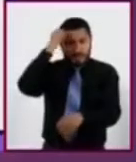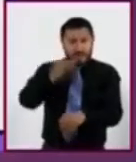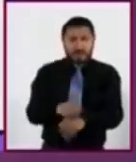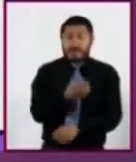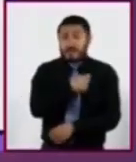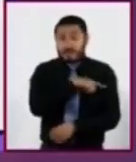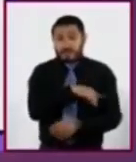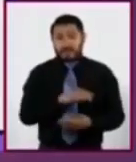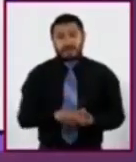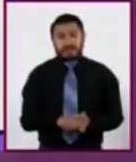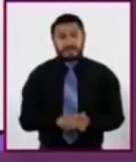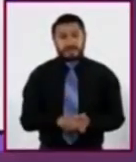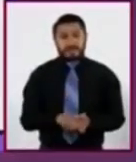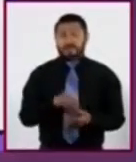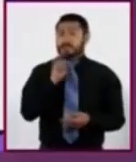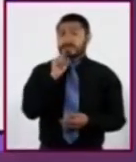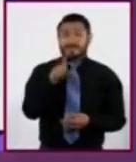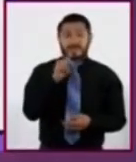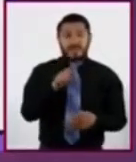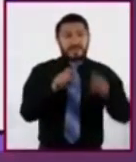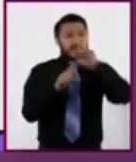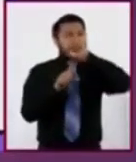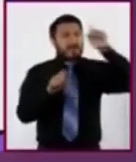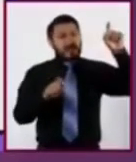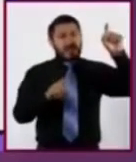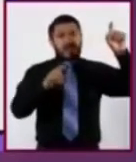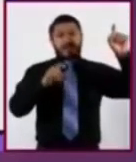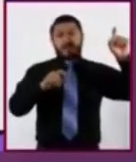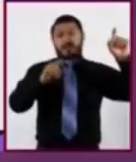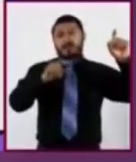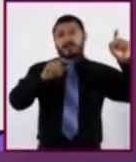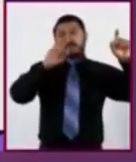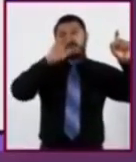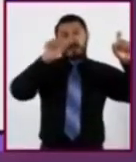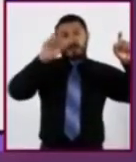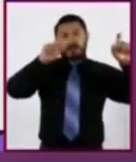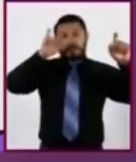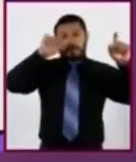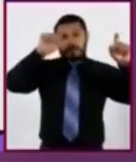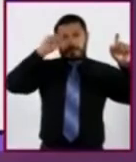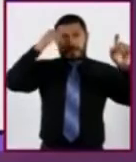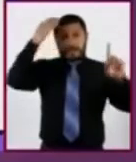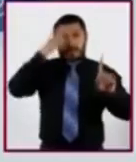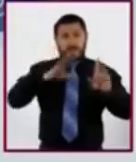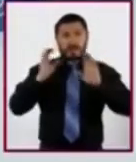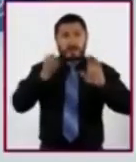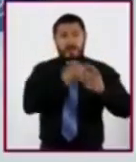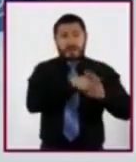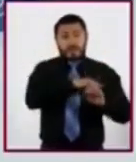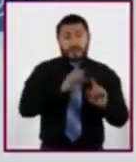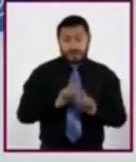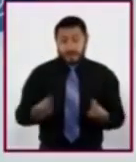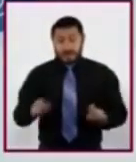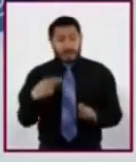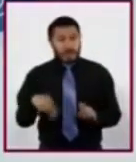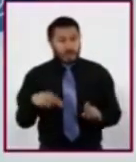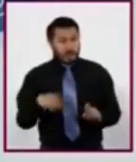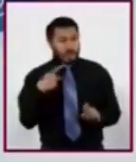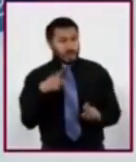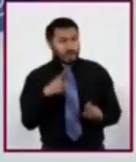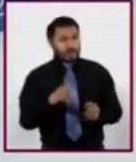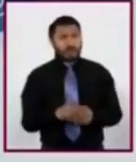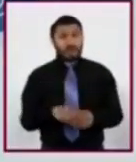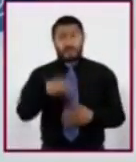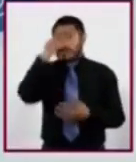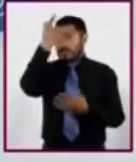también el título, Cartilla para el Cuidado de mi Salud, y abajo su nombre. Completen su lista